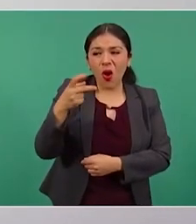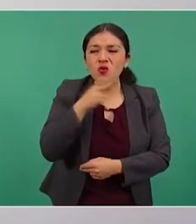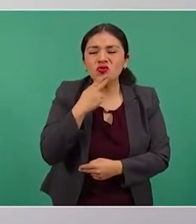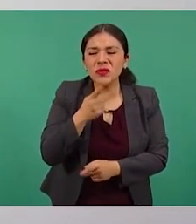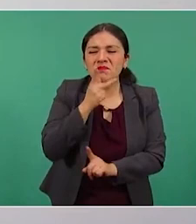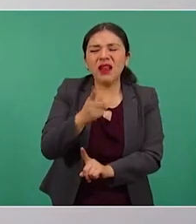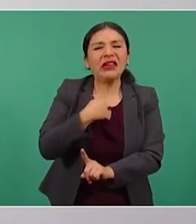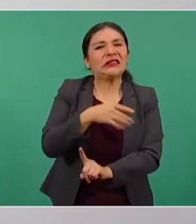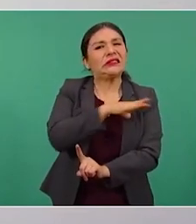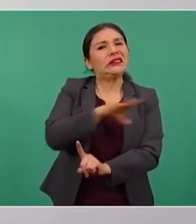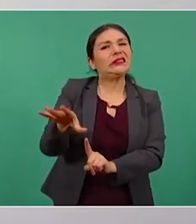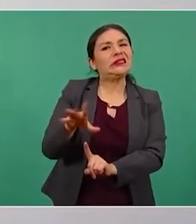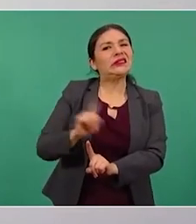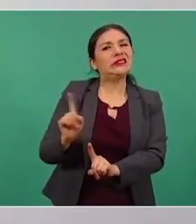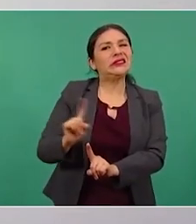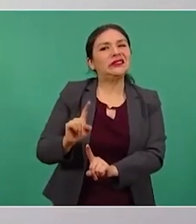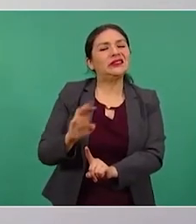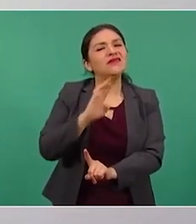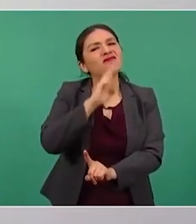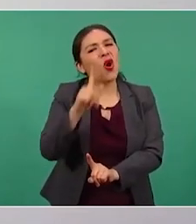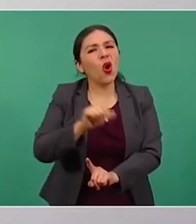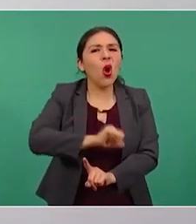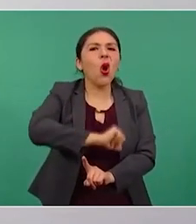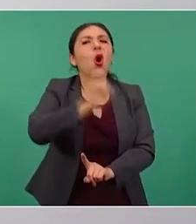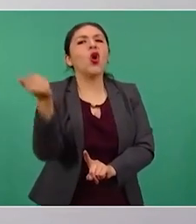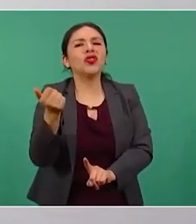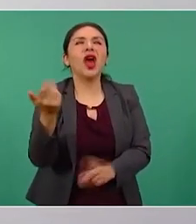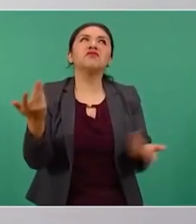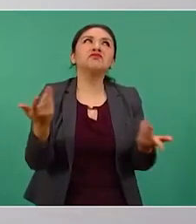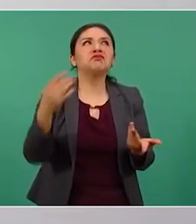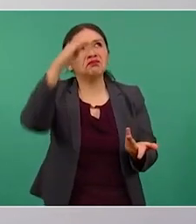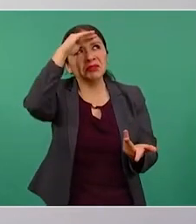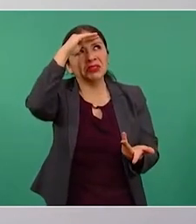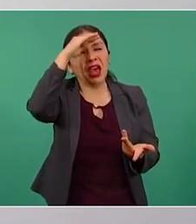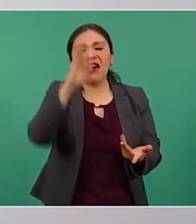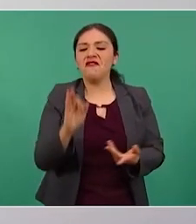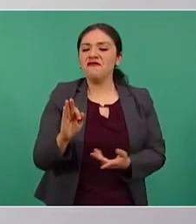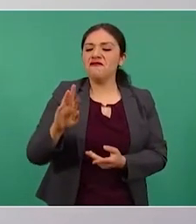sino uso el de fraternidad,